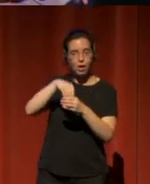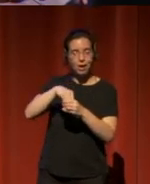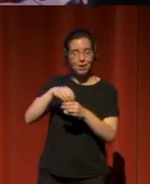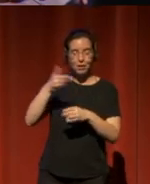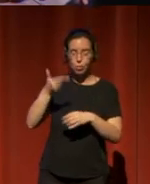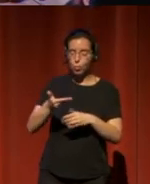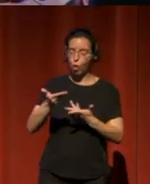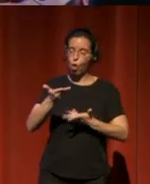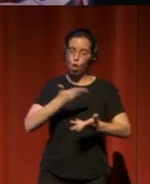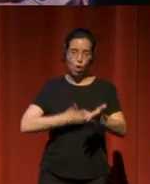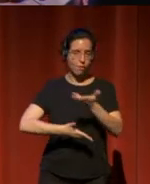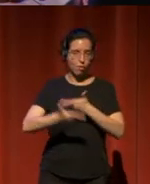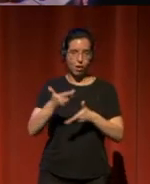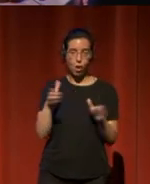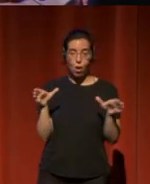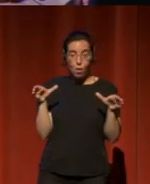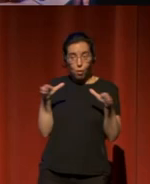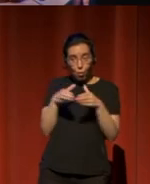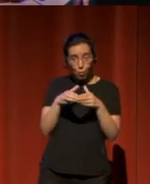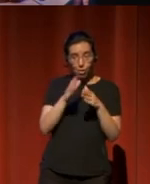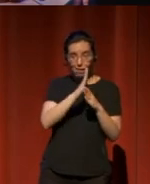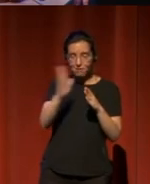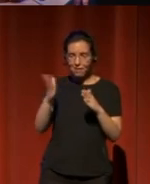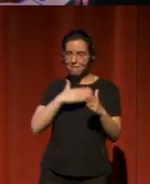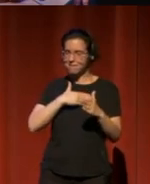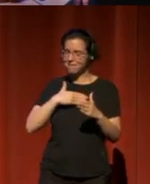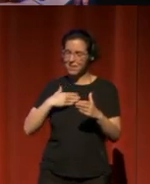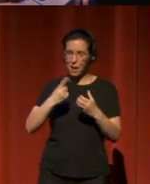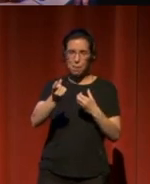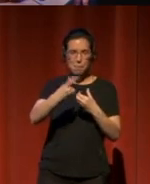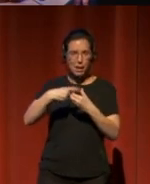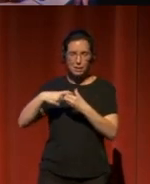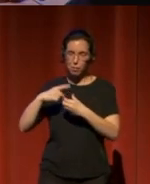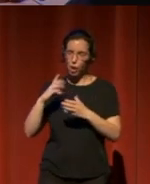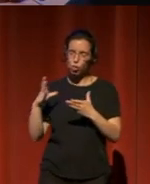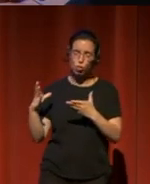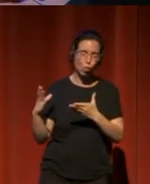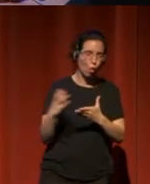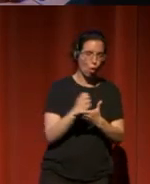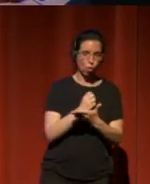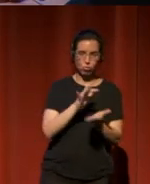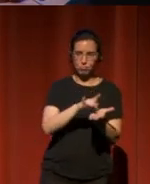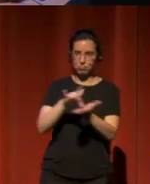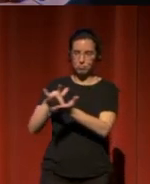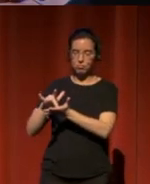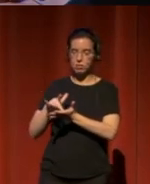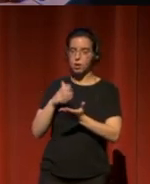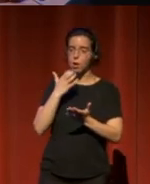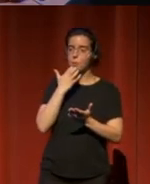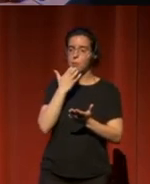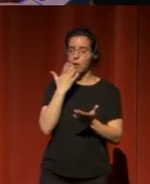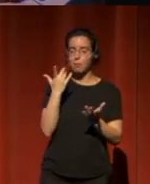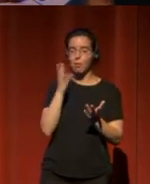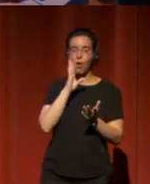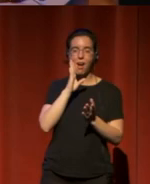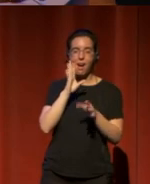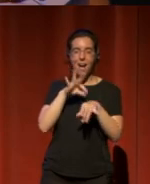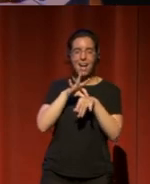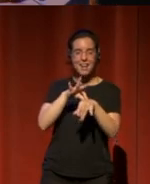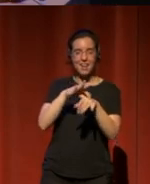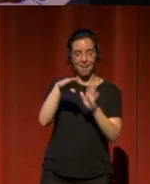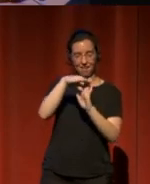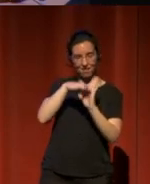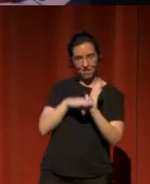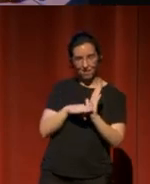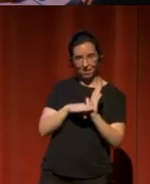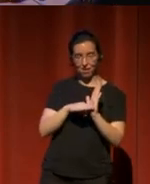comunidad bibliotecaria se involucre y participe de todo lo que hacemos. Un ejemplo es la guía Aprender en la biblioteca, si os habéis fijado, al